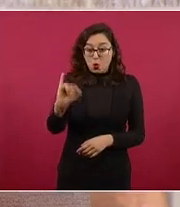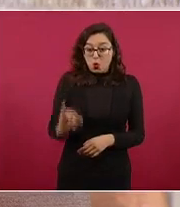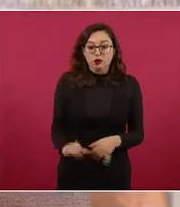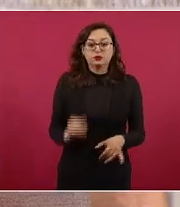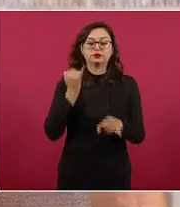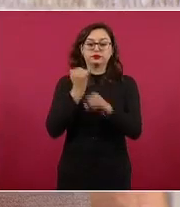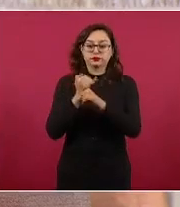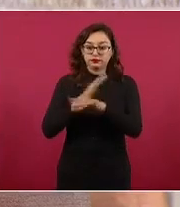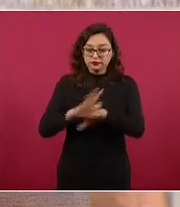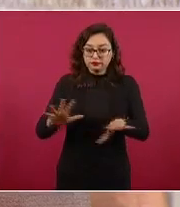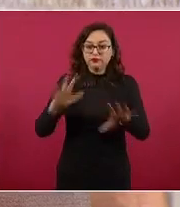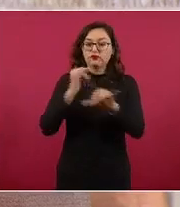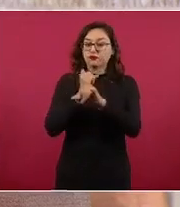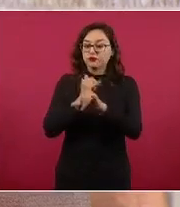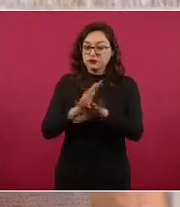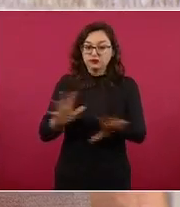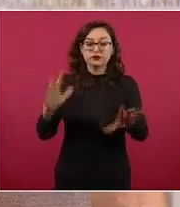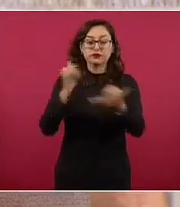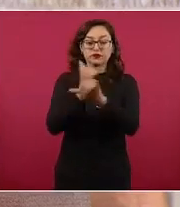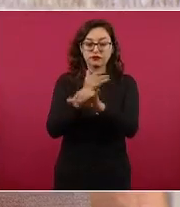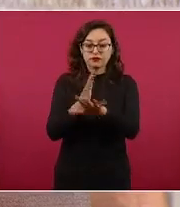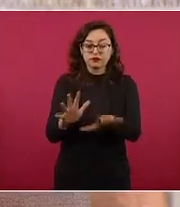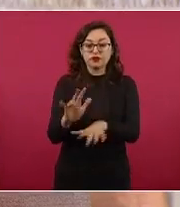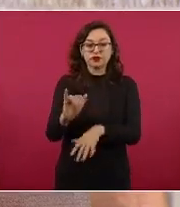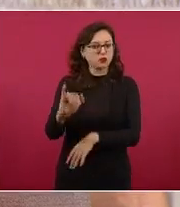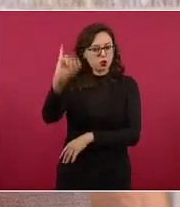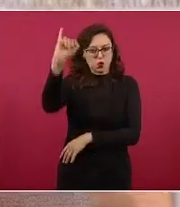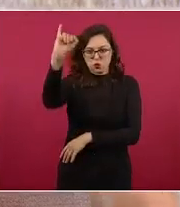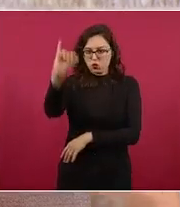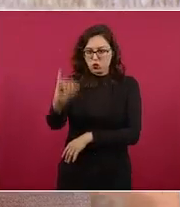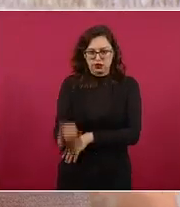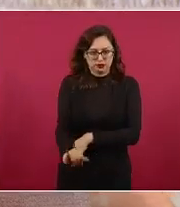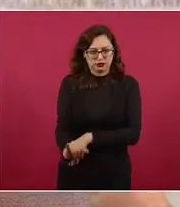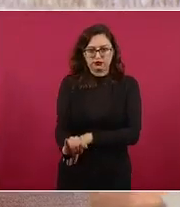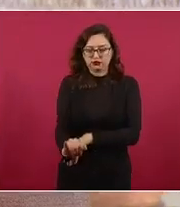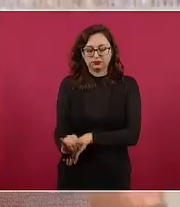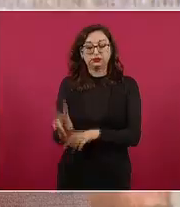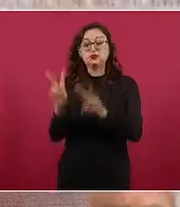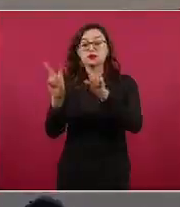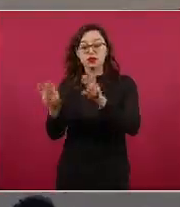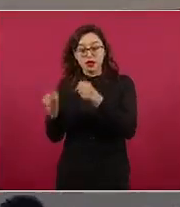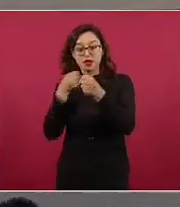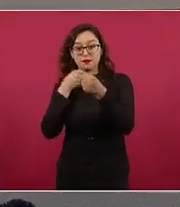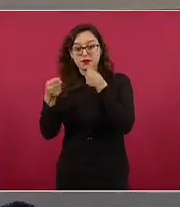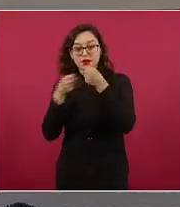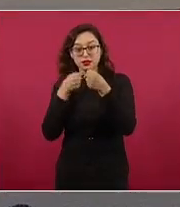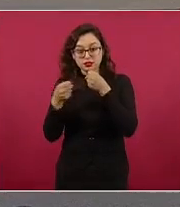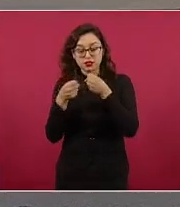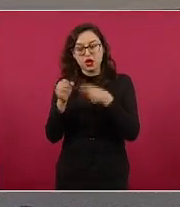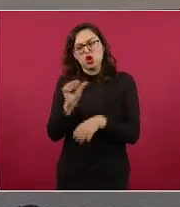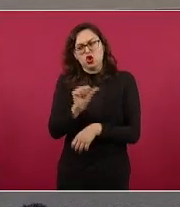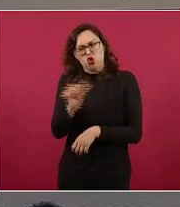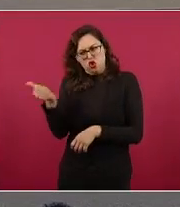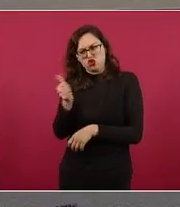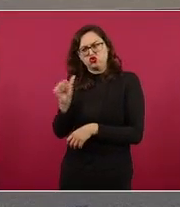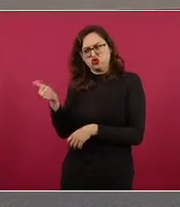este jueves además de otros casos se va a actualizar